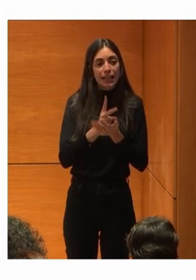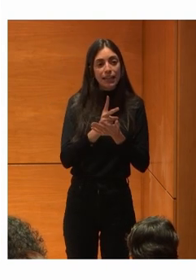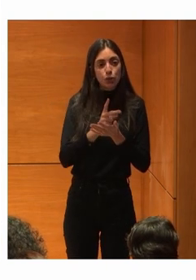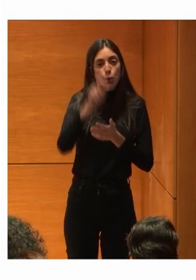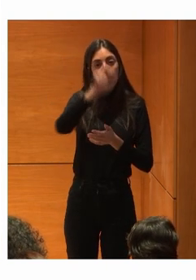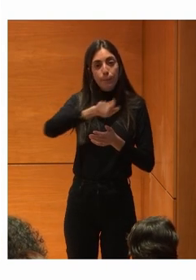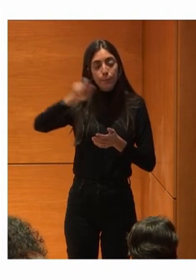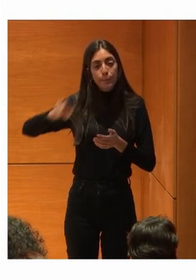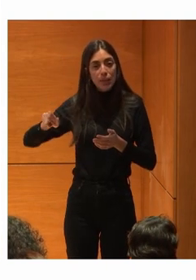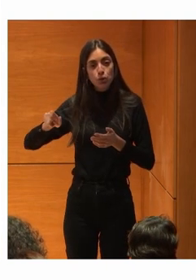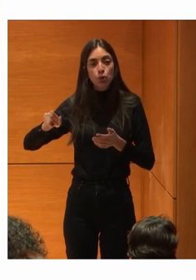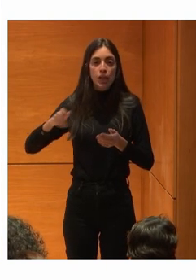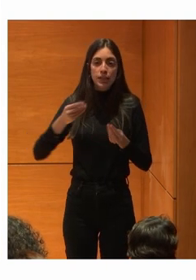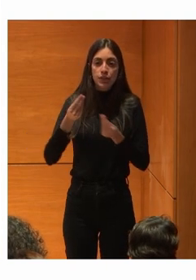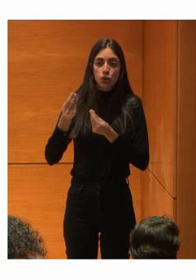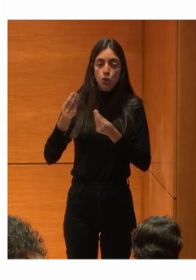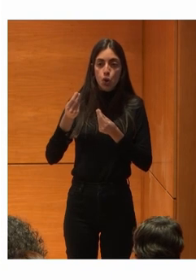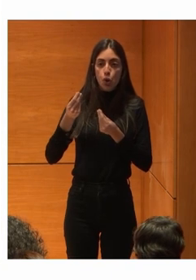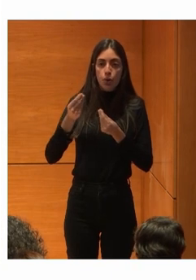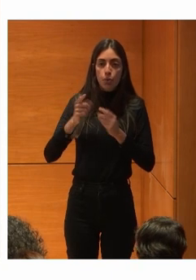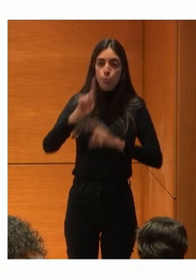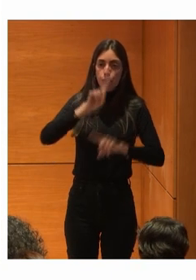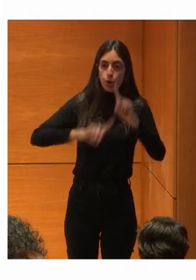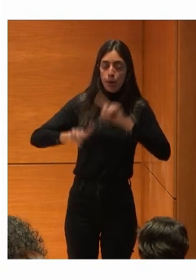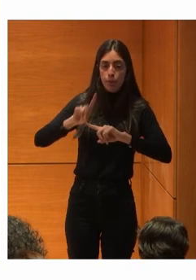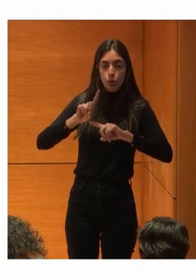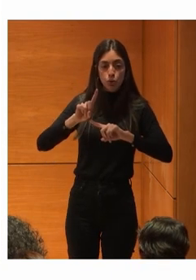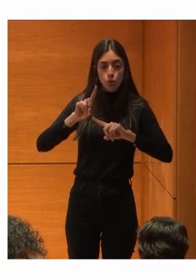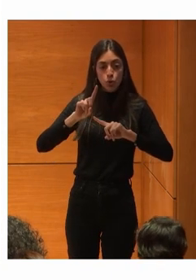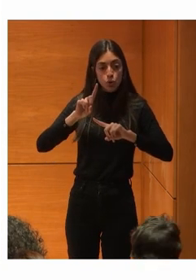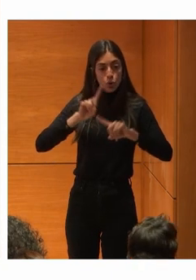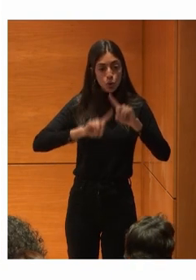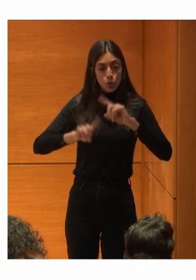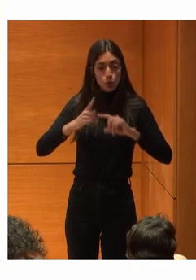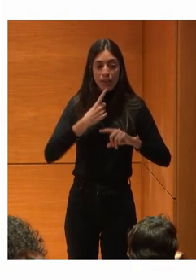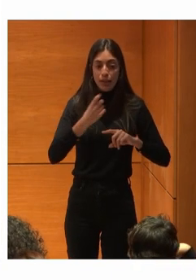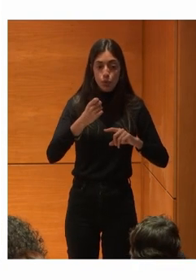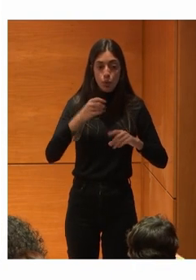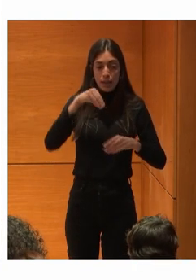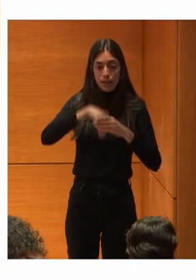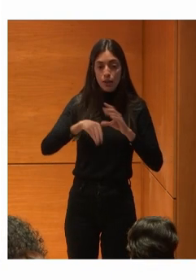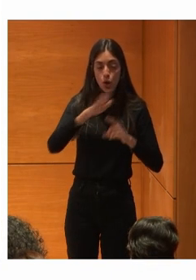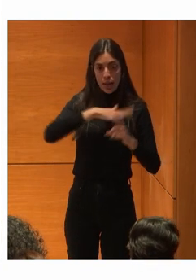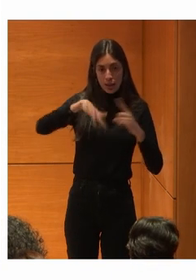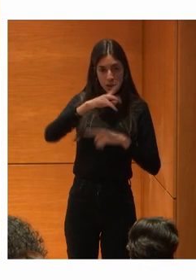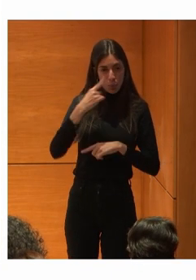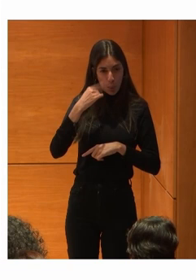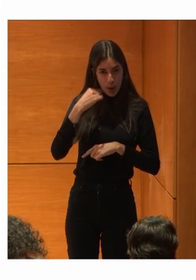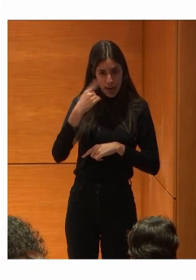Con mayores dificultades Cognitivas En un entorno Financiero Bancario Es decir De